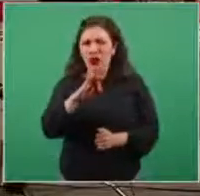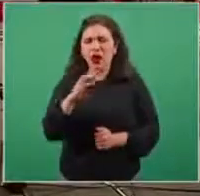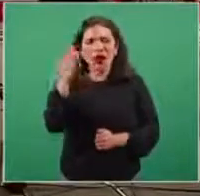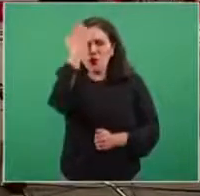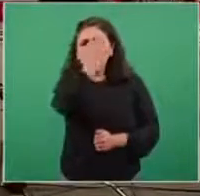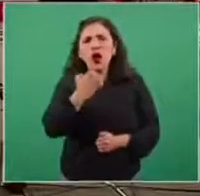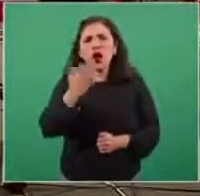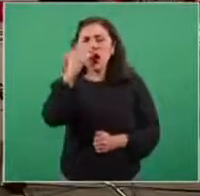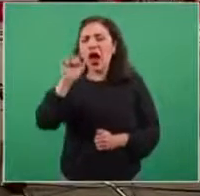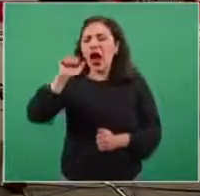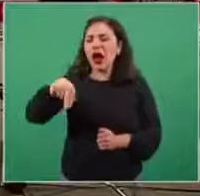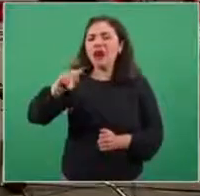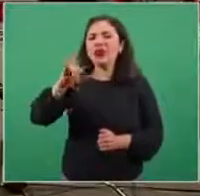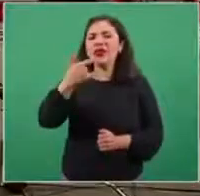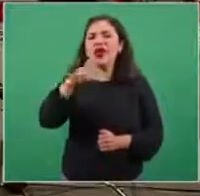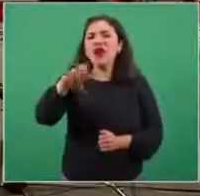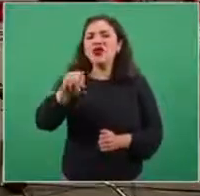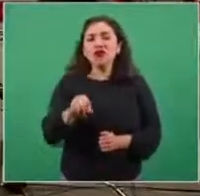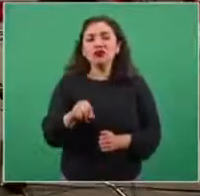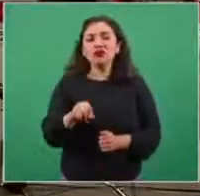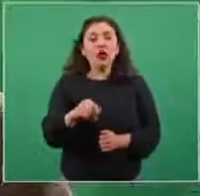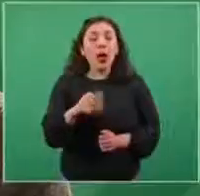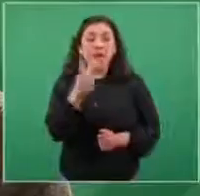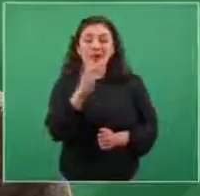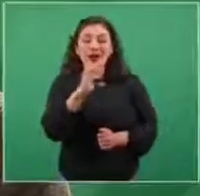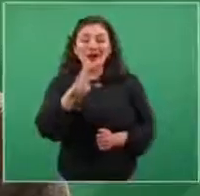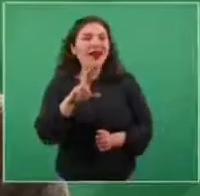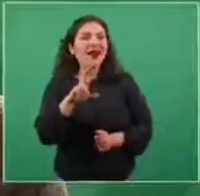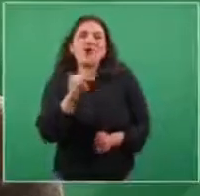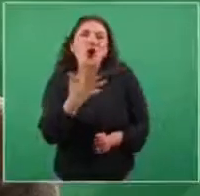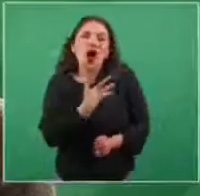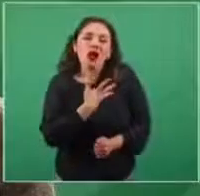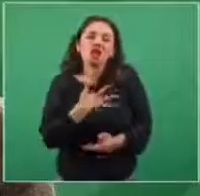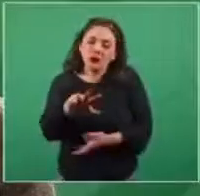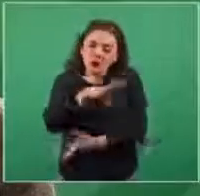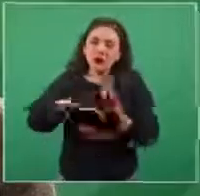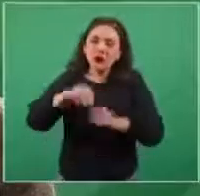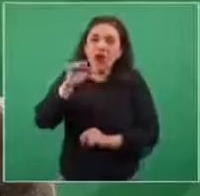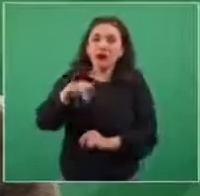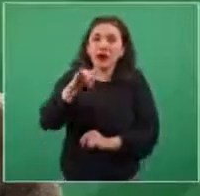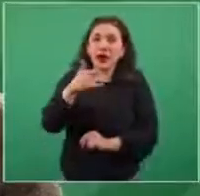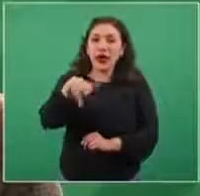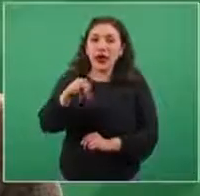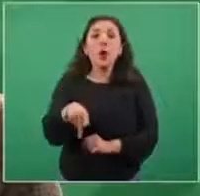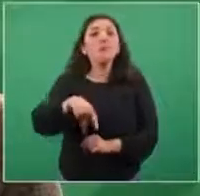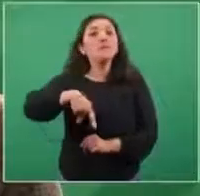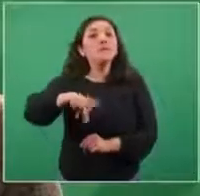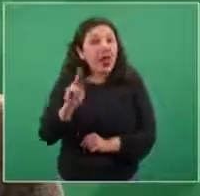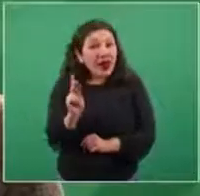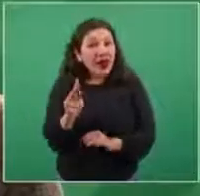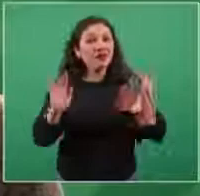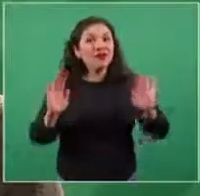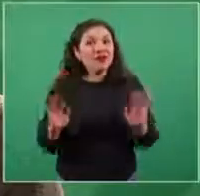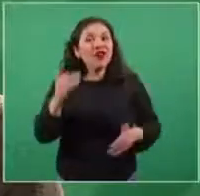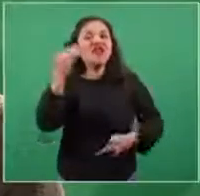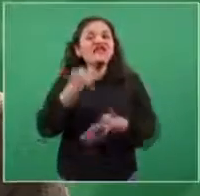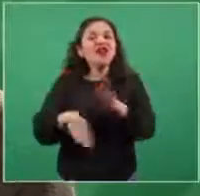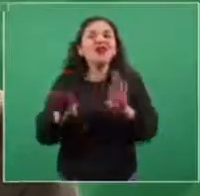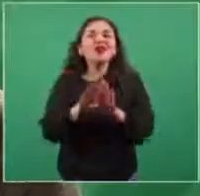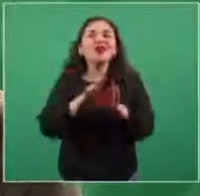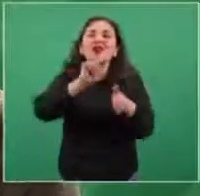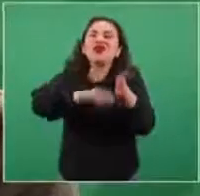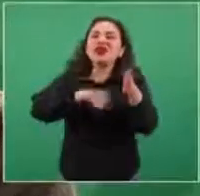antígenos como sustituto de la prueba de PCR, sin embargo, sigue siendo inconveniente en términos técnicos,